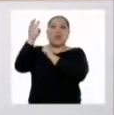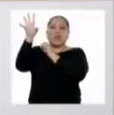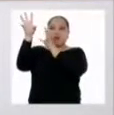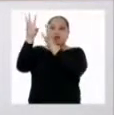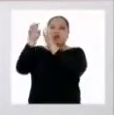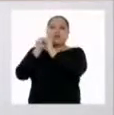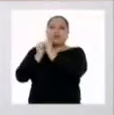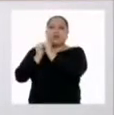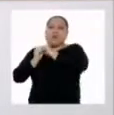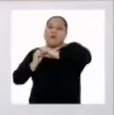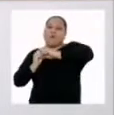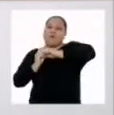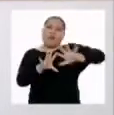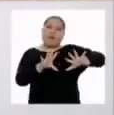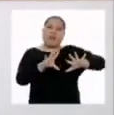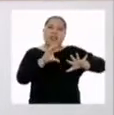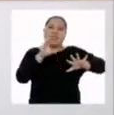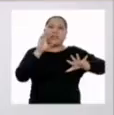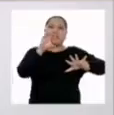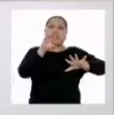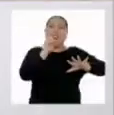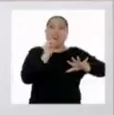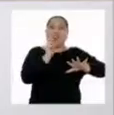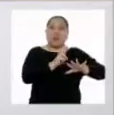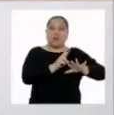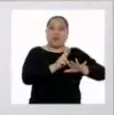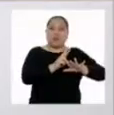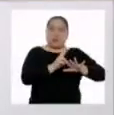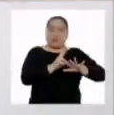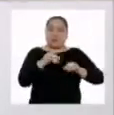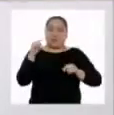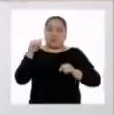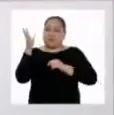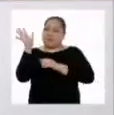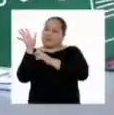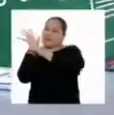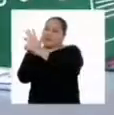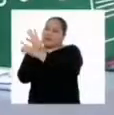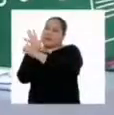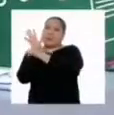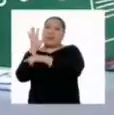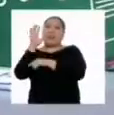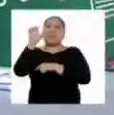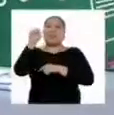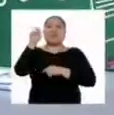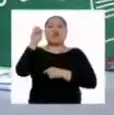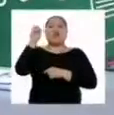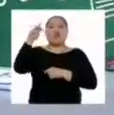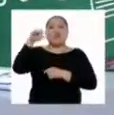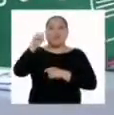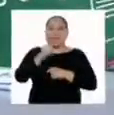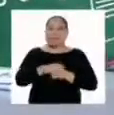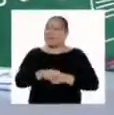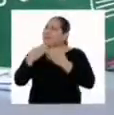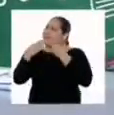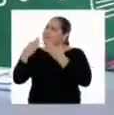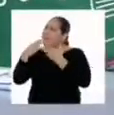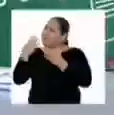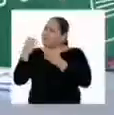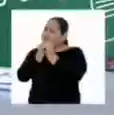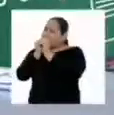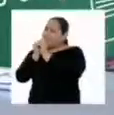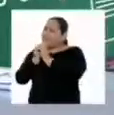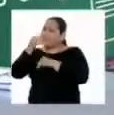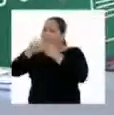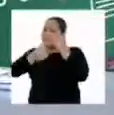los estomas, que son pequeños orificios o poros en la superficie de las hojas. Muchísimas gracias por acompañarnos en nuestro